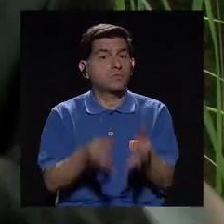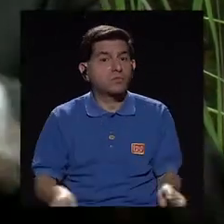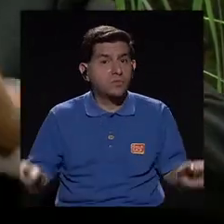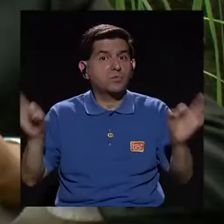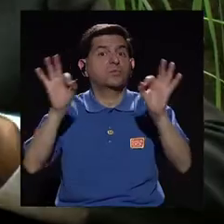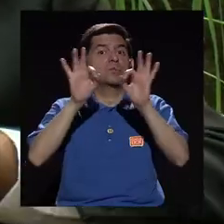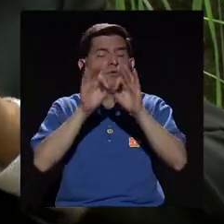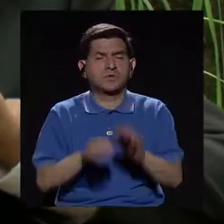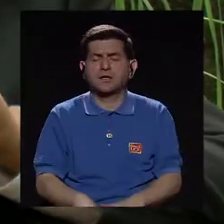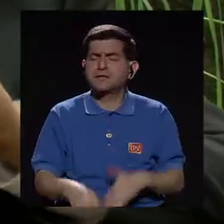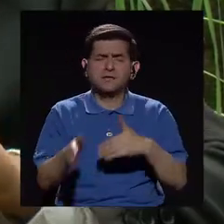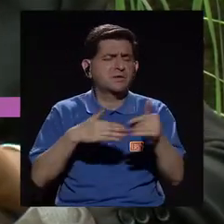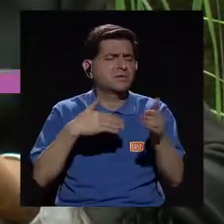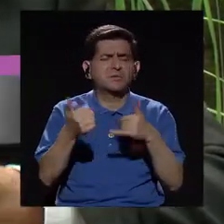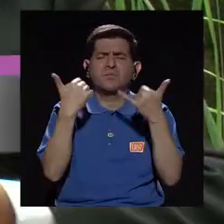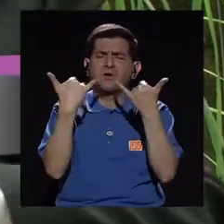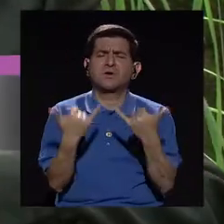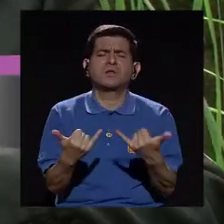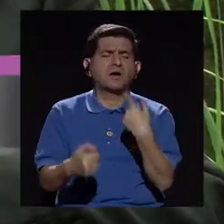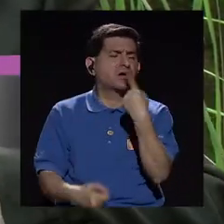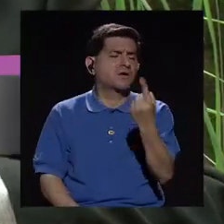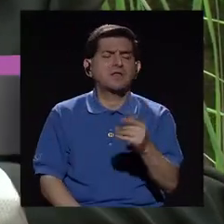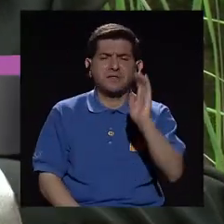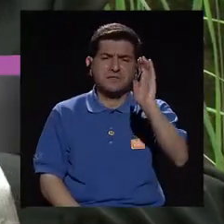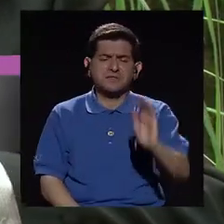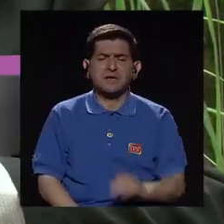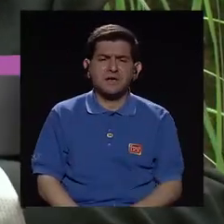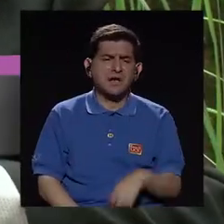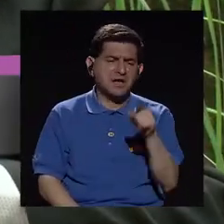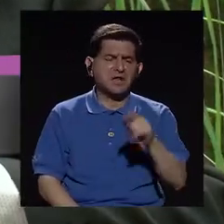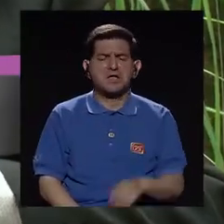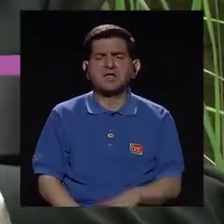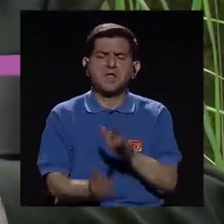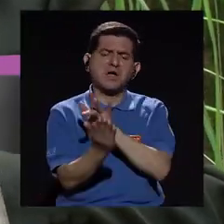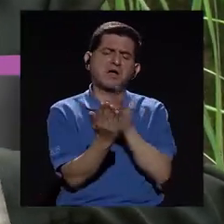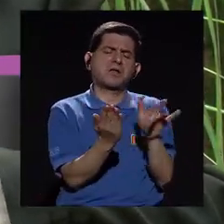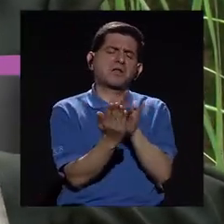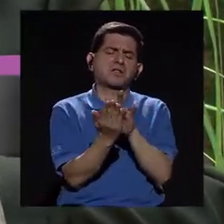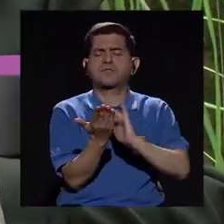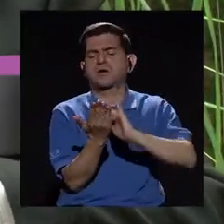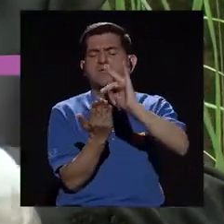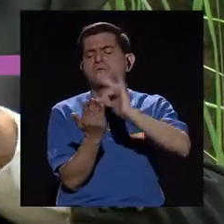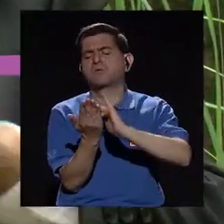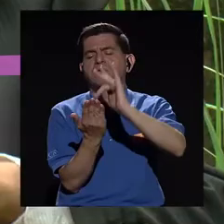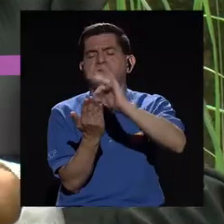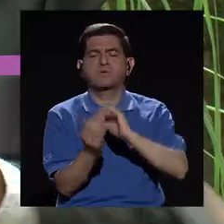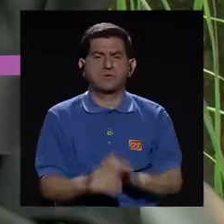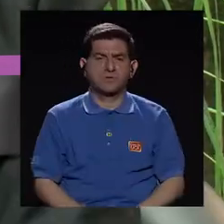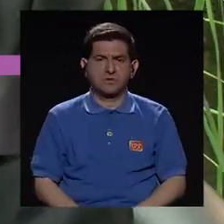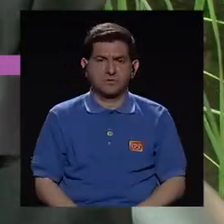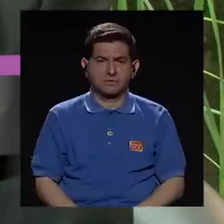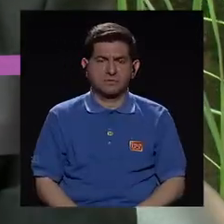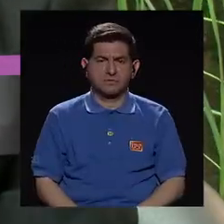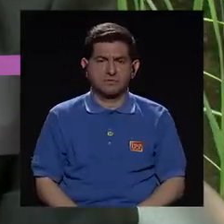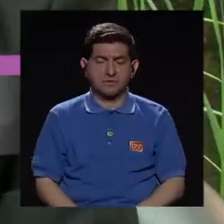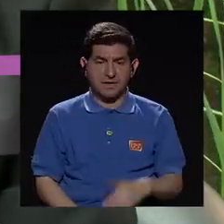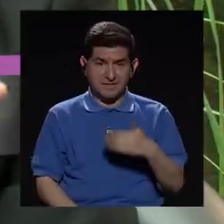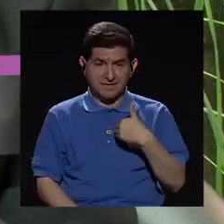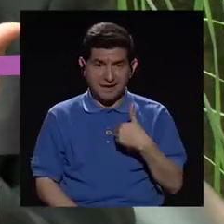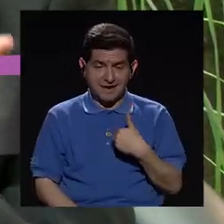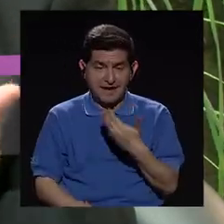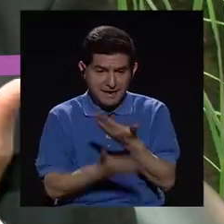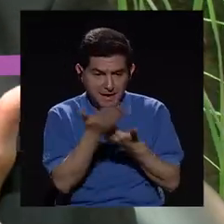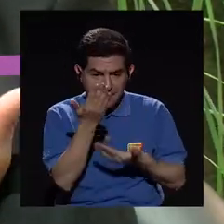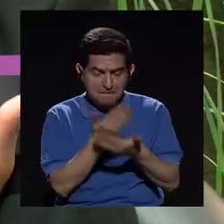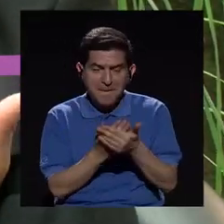importantísimo. Vean, aunque digan en este momento que el niño pase el libro en la tablet, que lo pase en el celular, ¿verdad? El hecho de